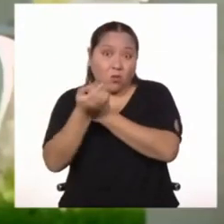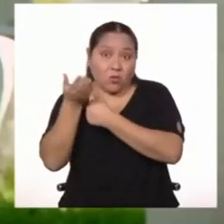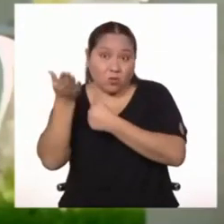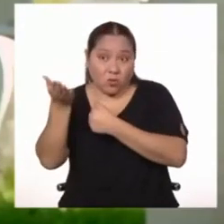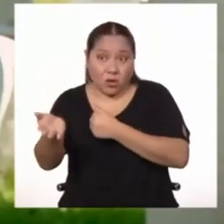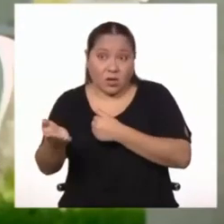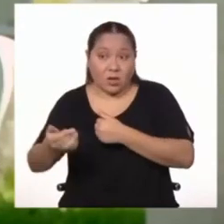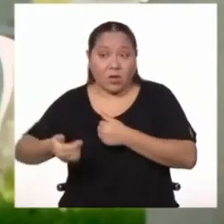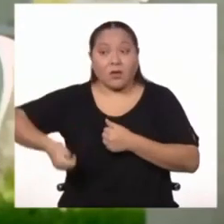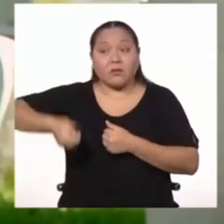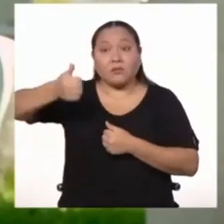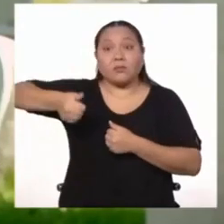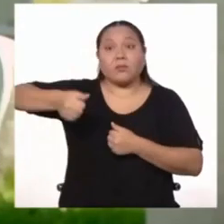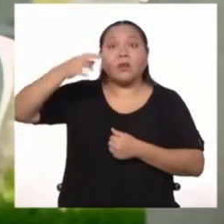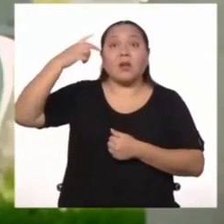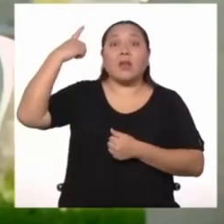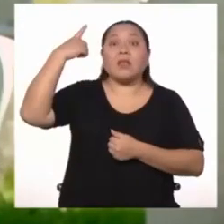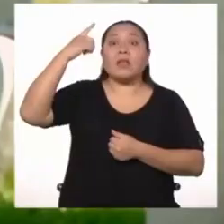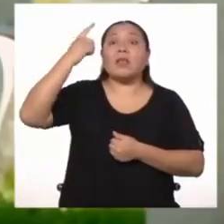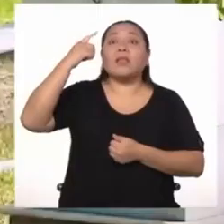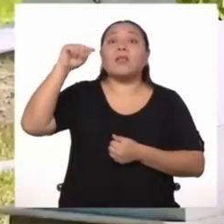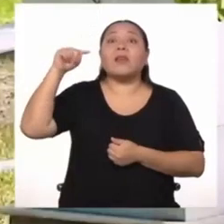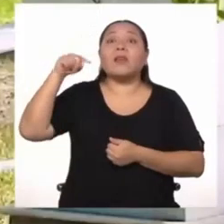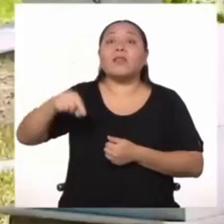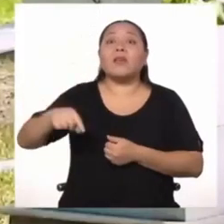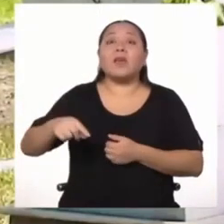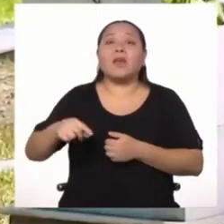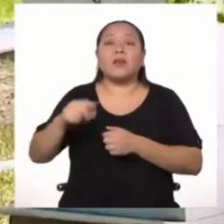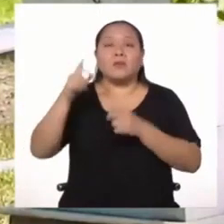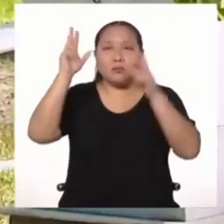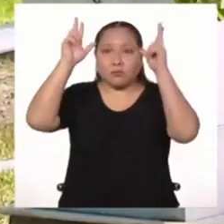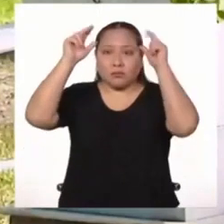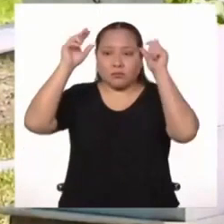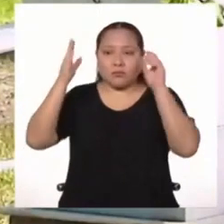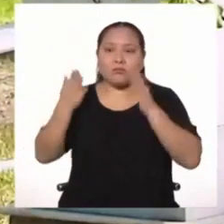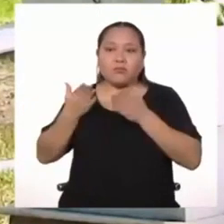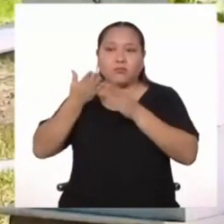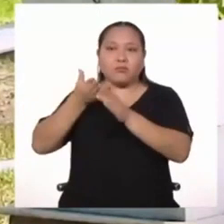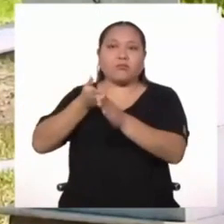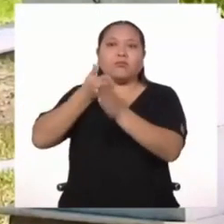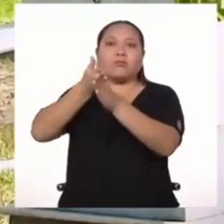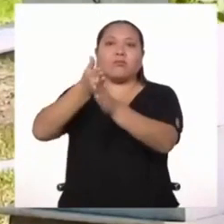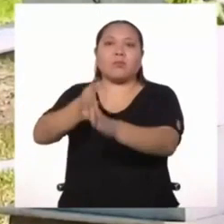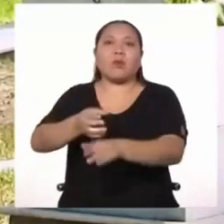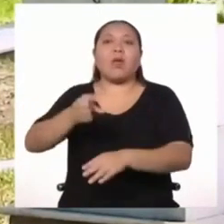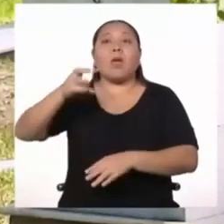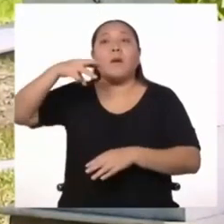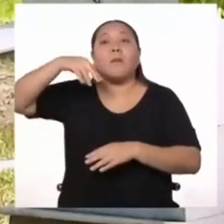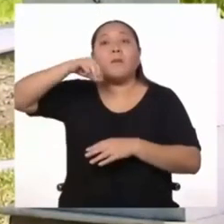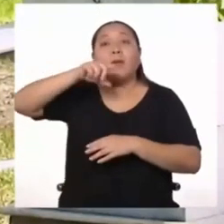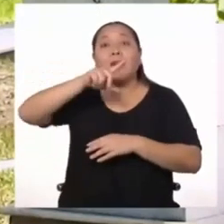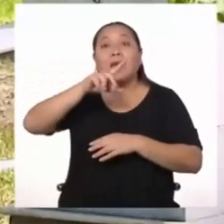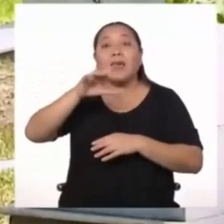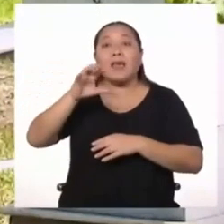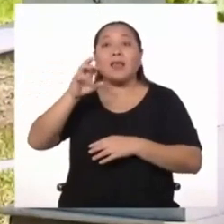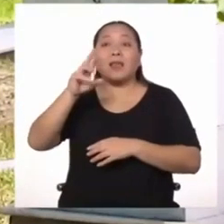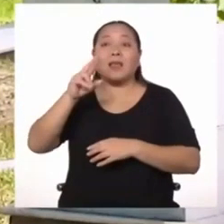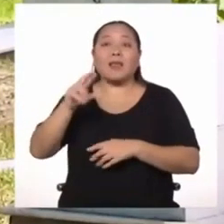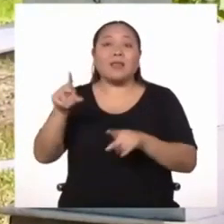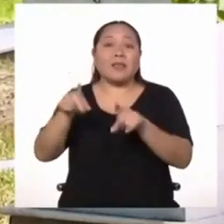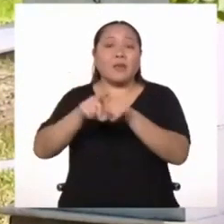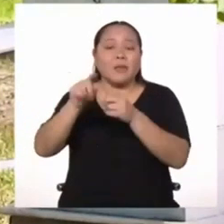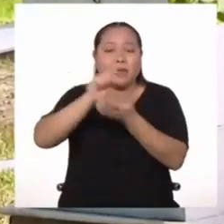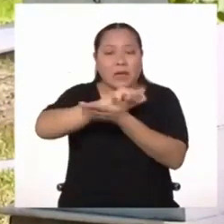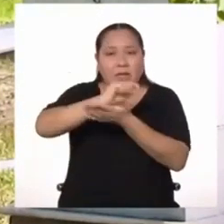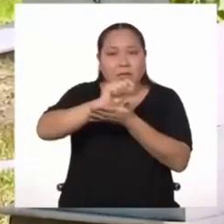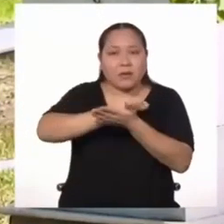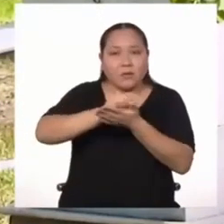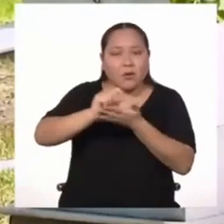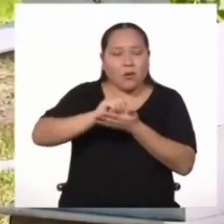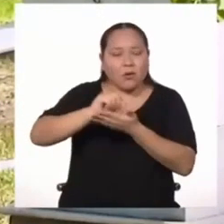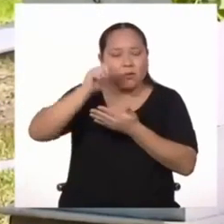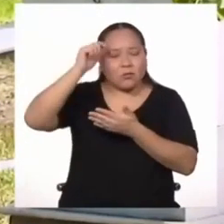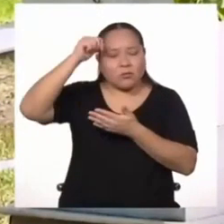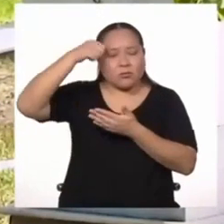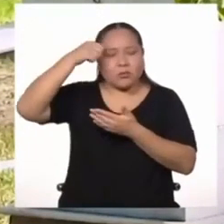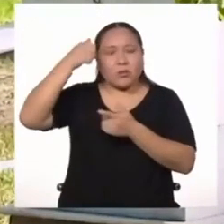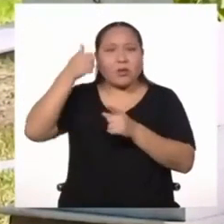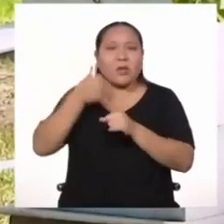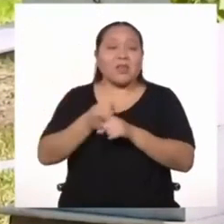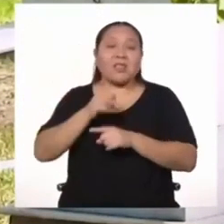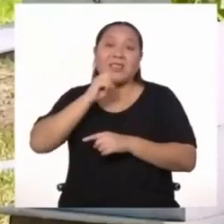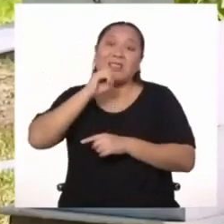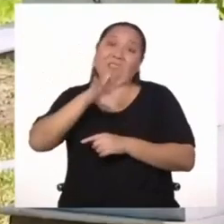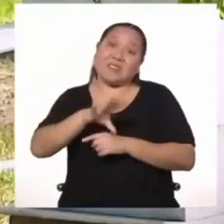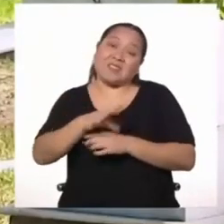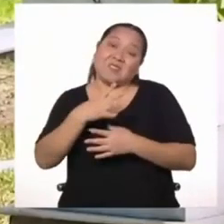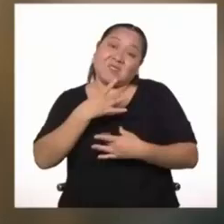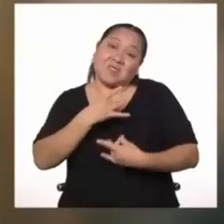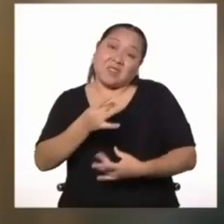comandó la caballería. Miller, además, escribió unas memorias que dicen son muy